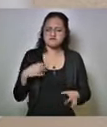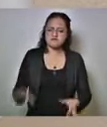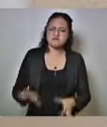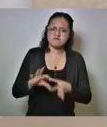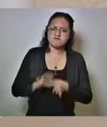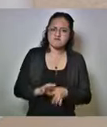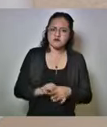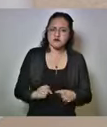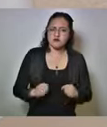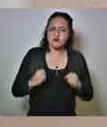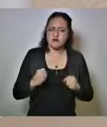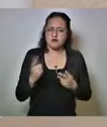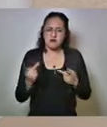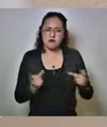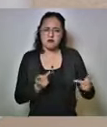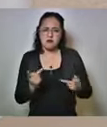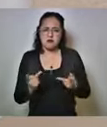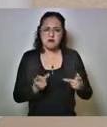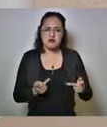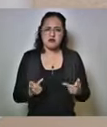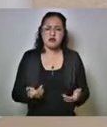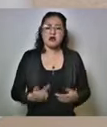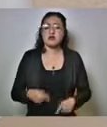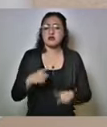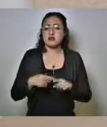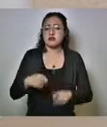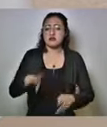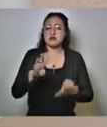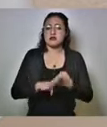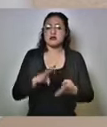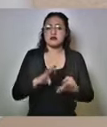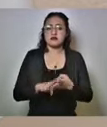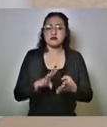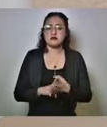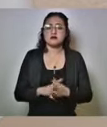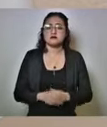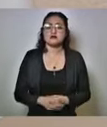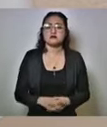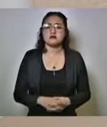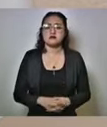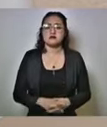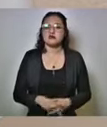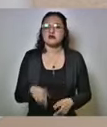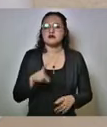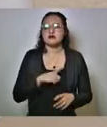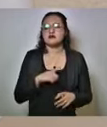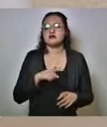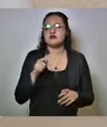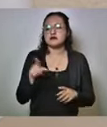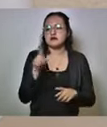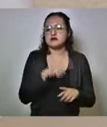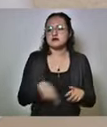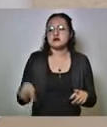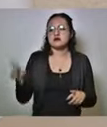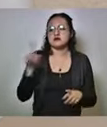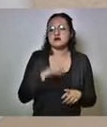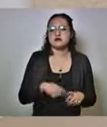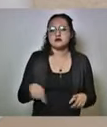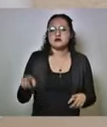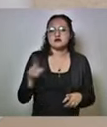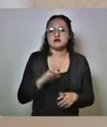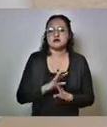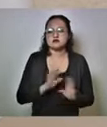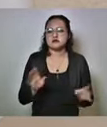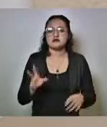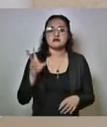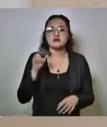estrategia y no que las detenciones sean cíclicas porque